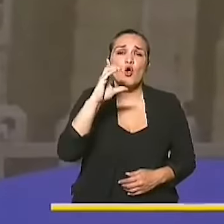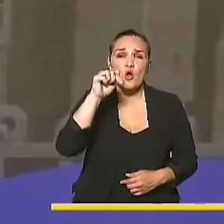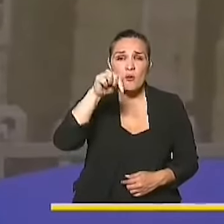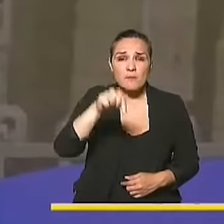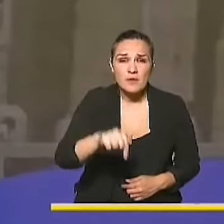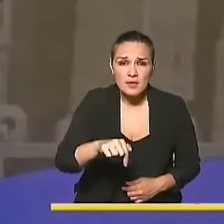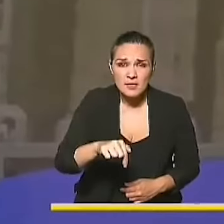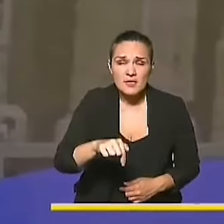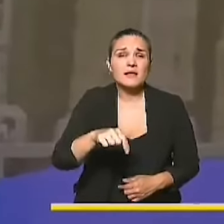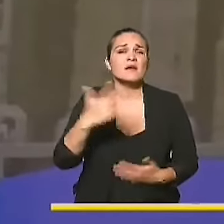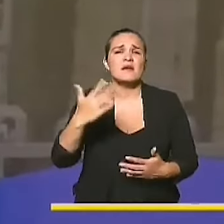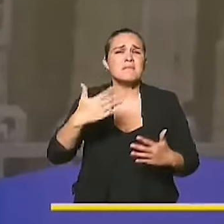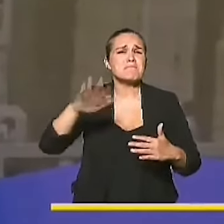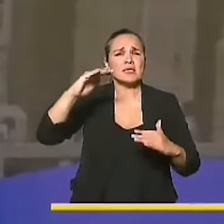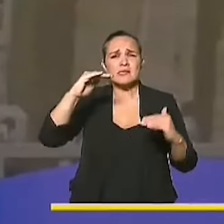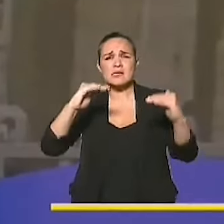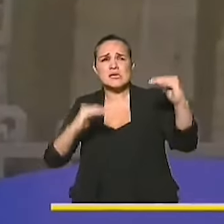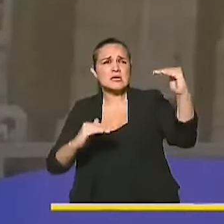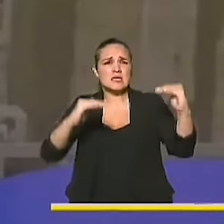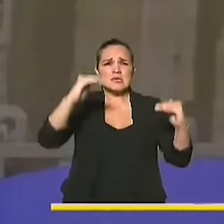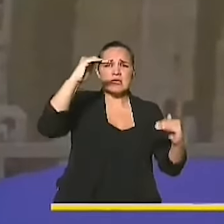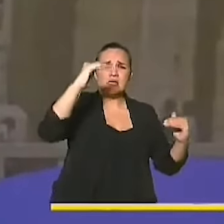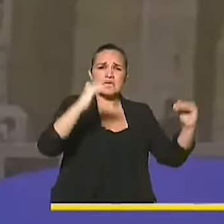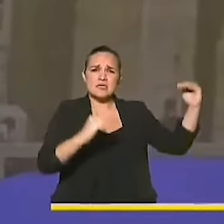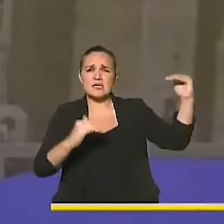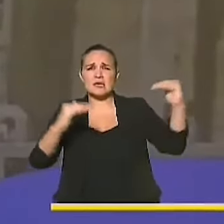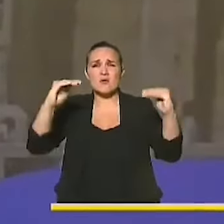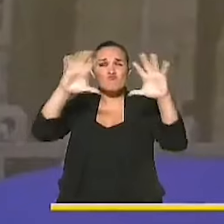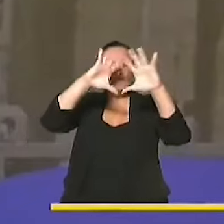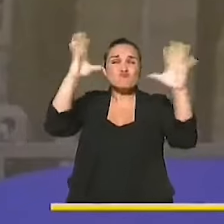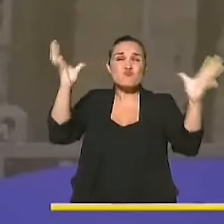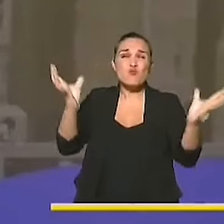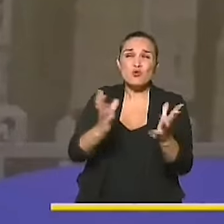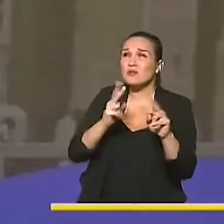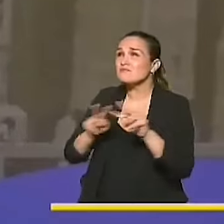más desiguales e inequitativos del mundo.